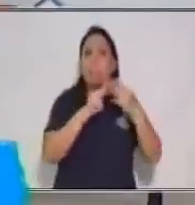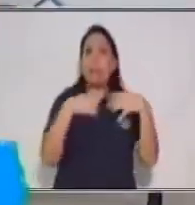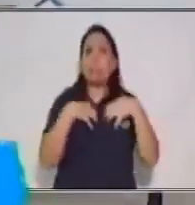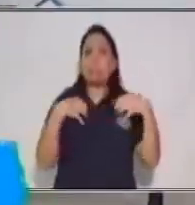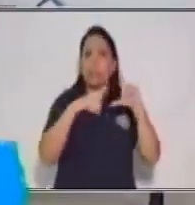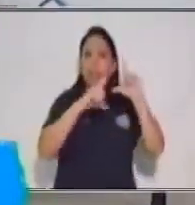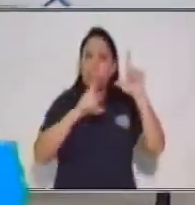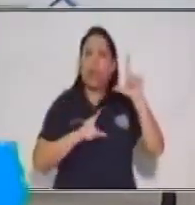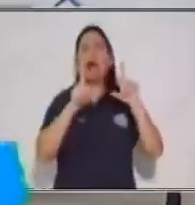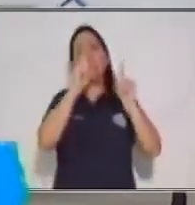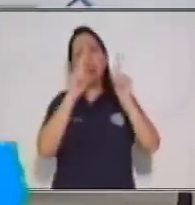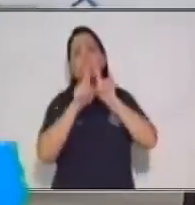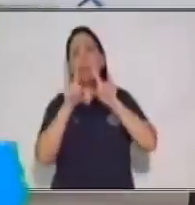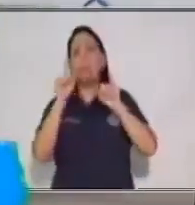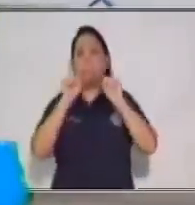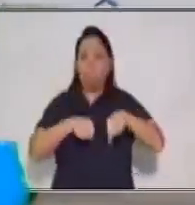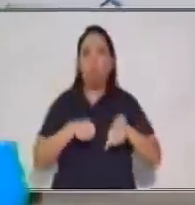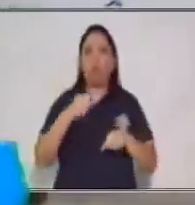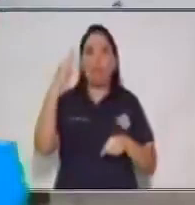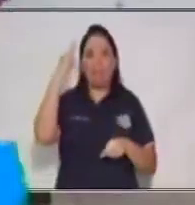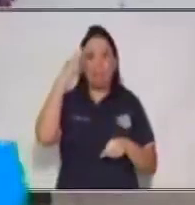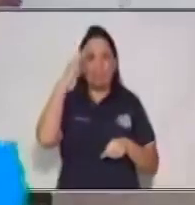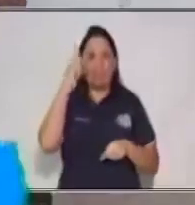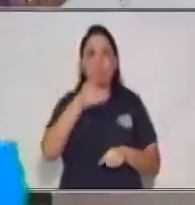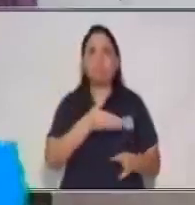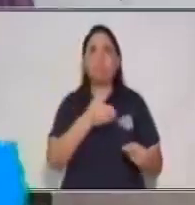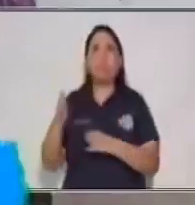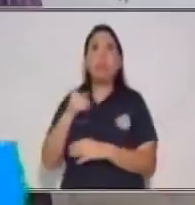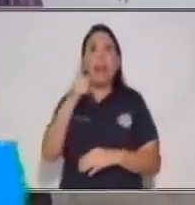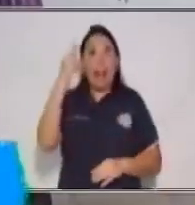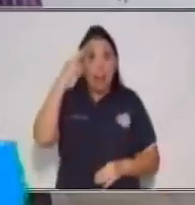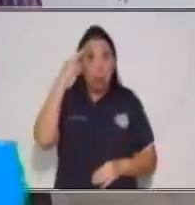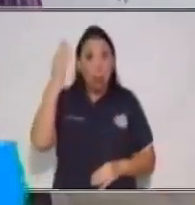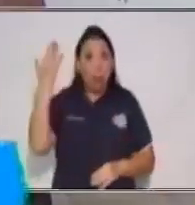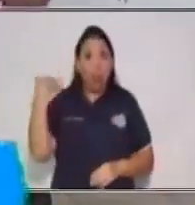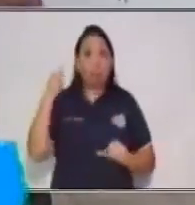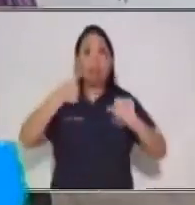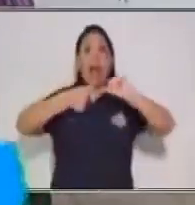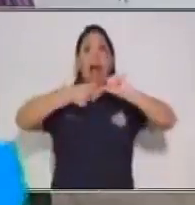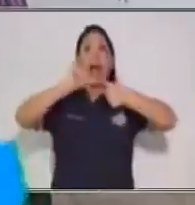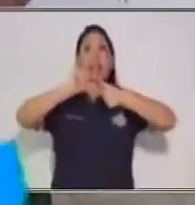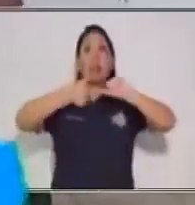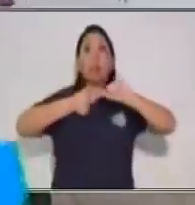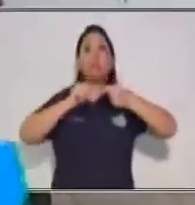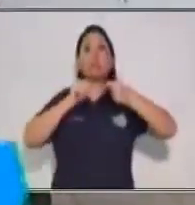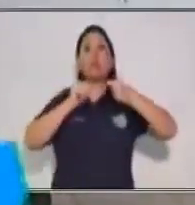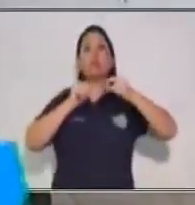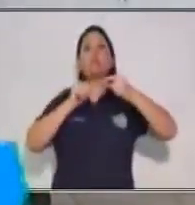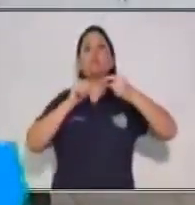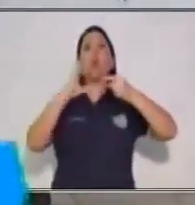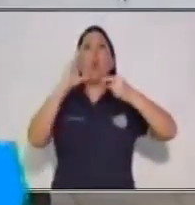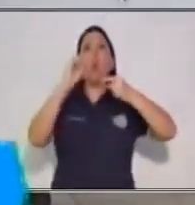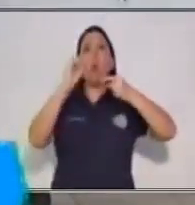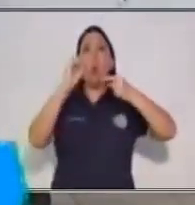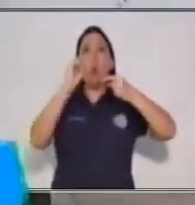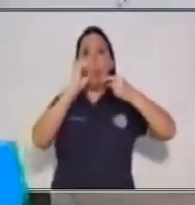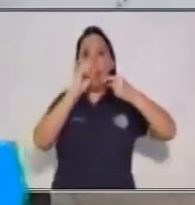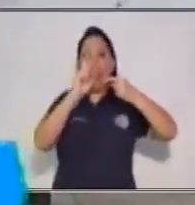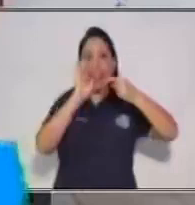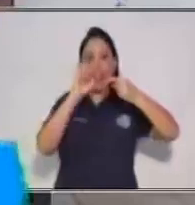Ahora, hasta el momento, ¿qué te recuerdas tú que hemos conversado acerca de la adecuación, la coherencia y la cohesión?